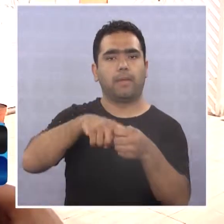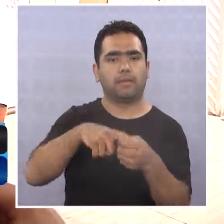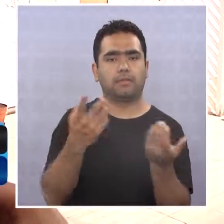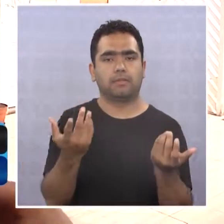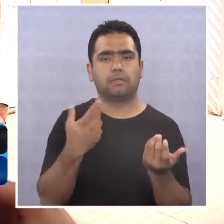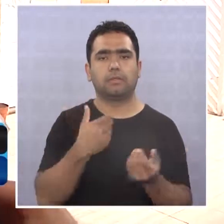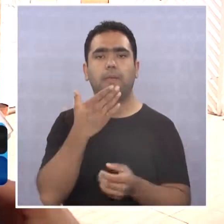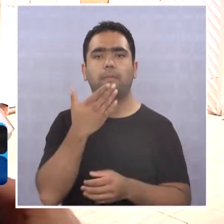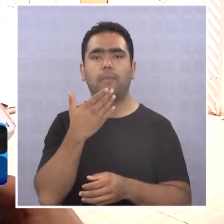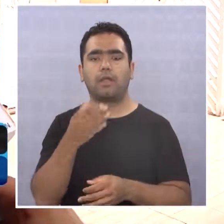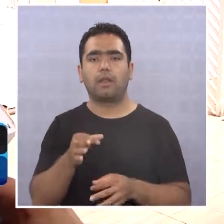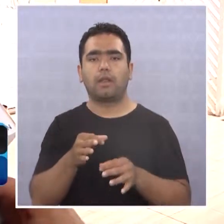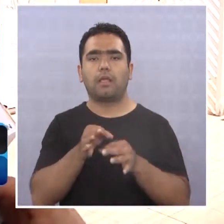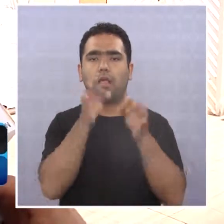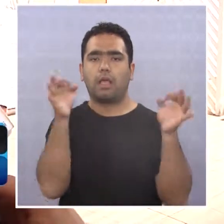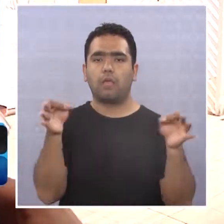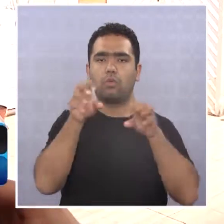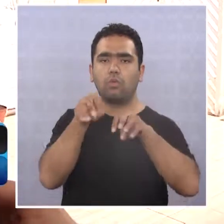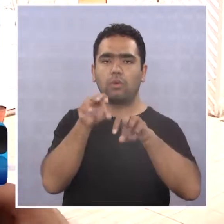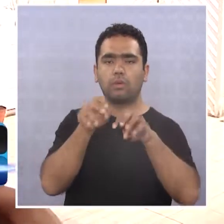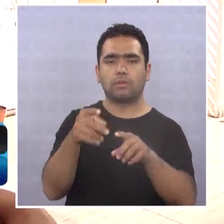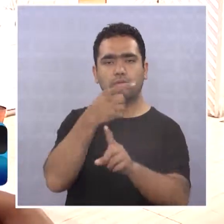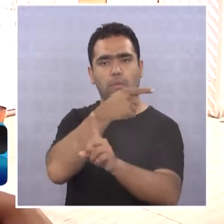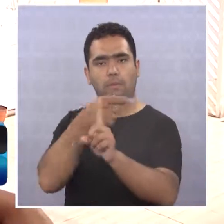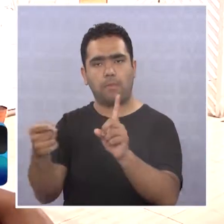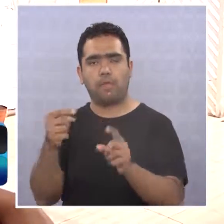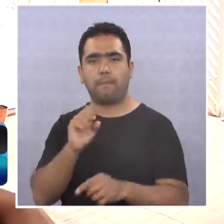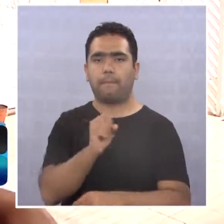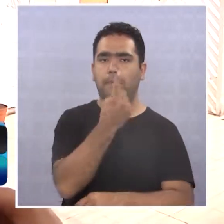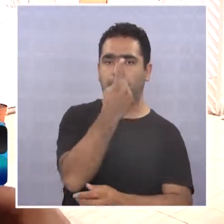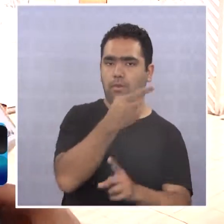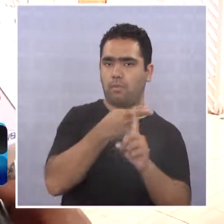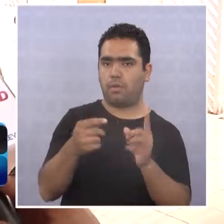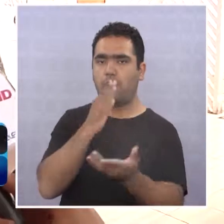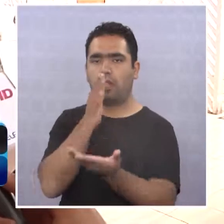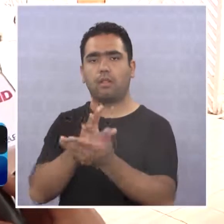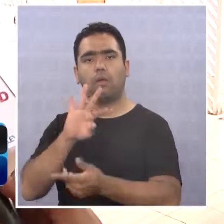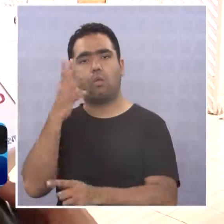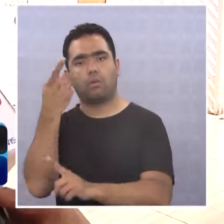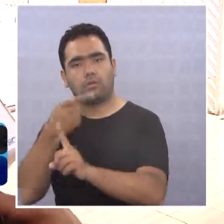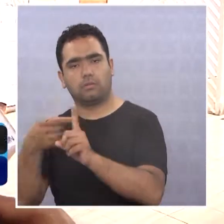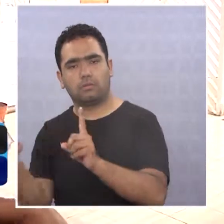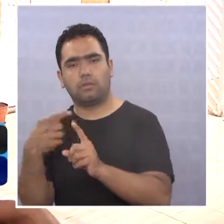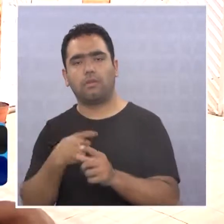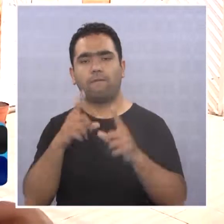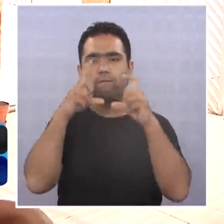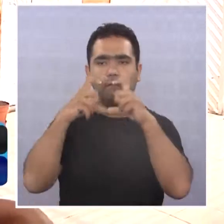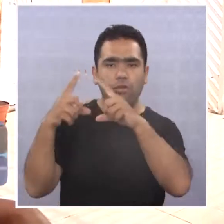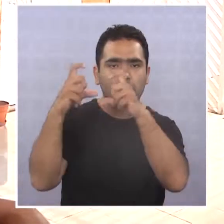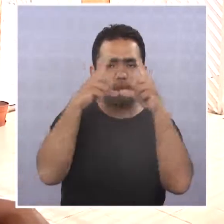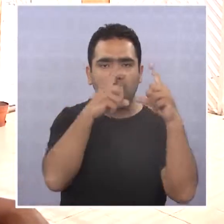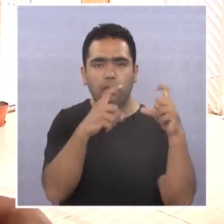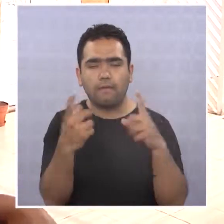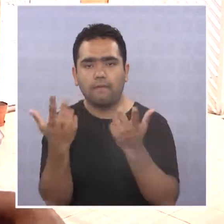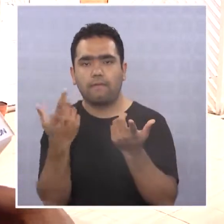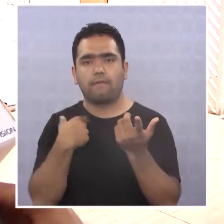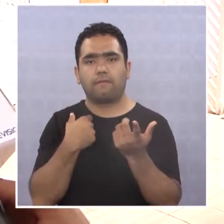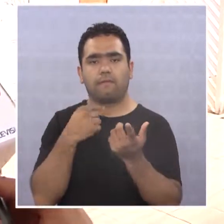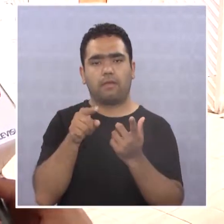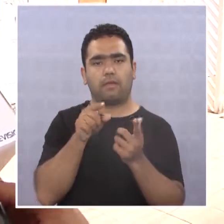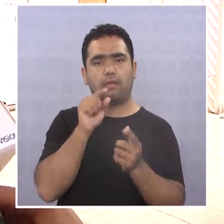también de enseñanza media, o sea, de primero medio a cuarto medio, y entregando fotografías ya sea digitales o análogas,